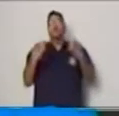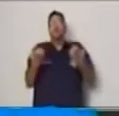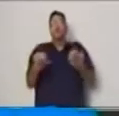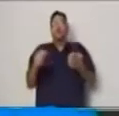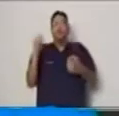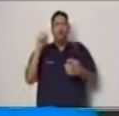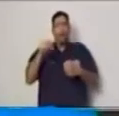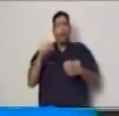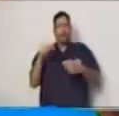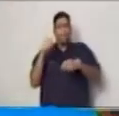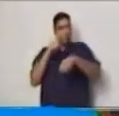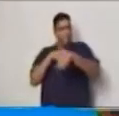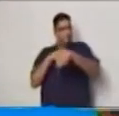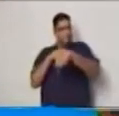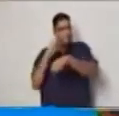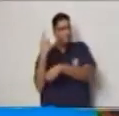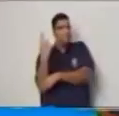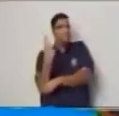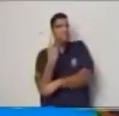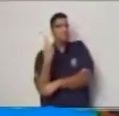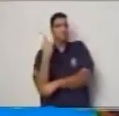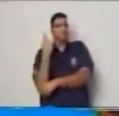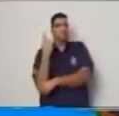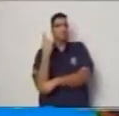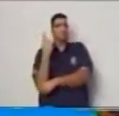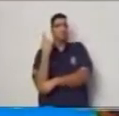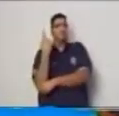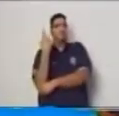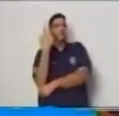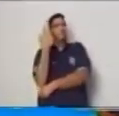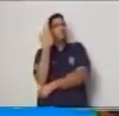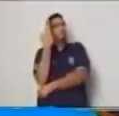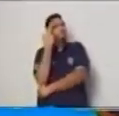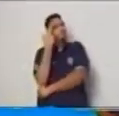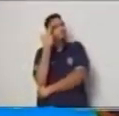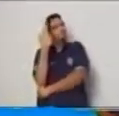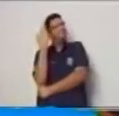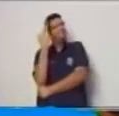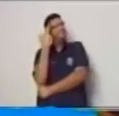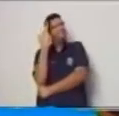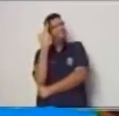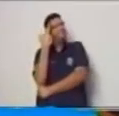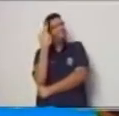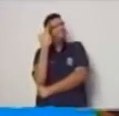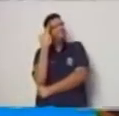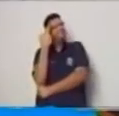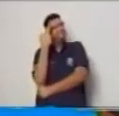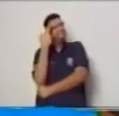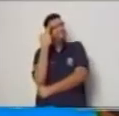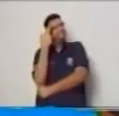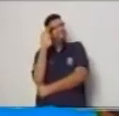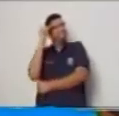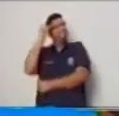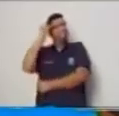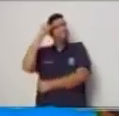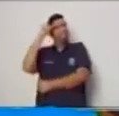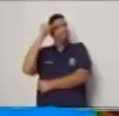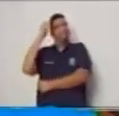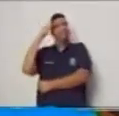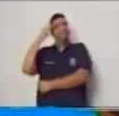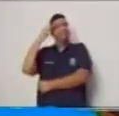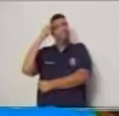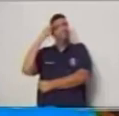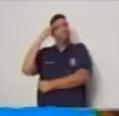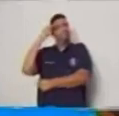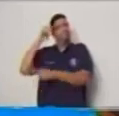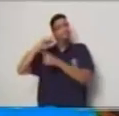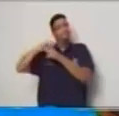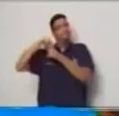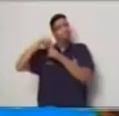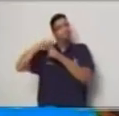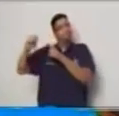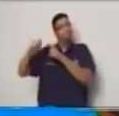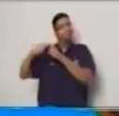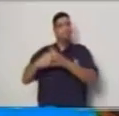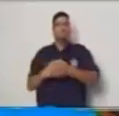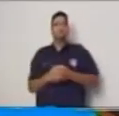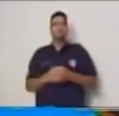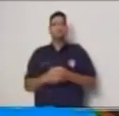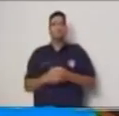importante hacer memoria hacer un recordatorio y pensar